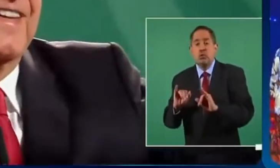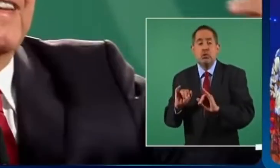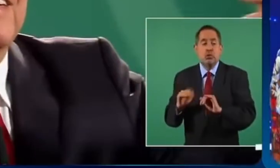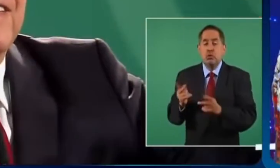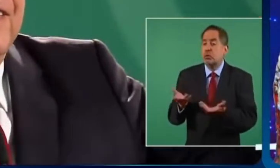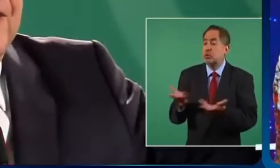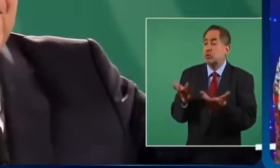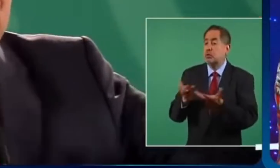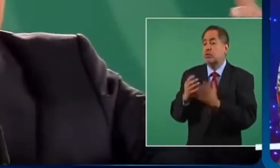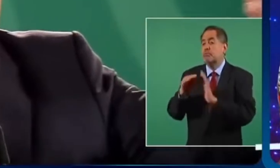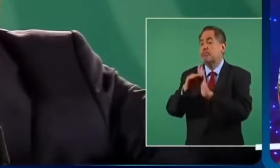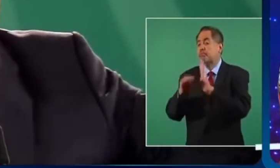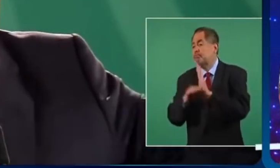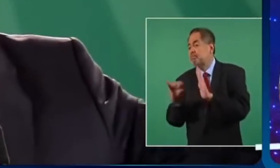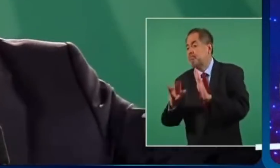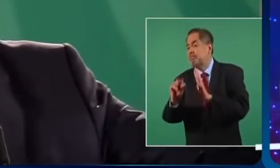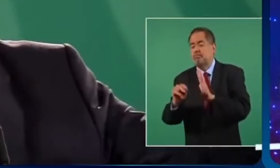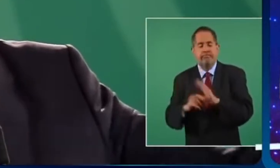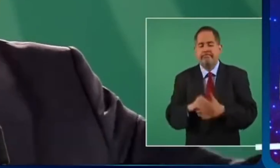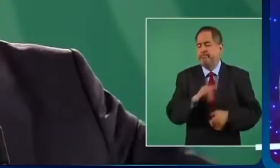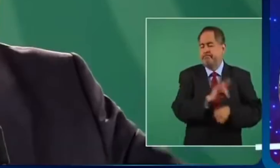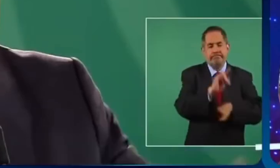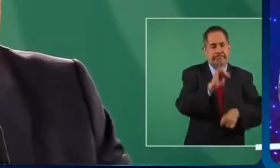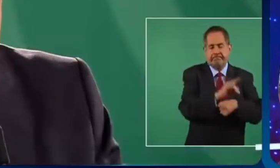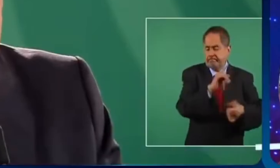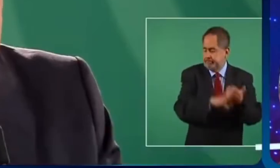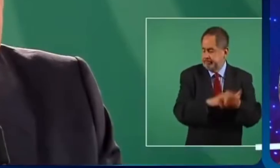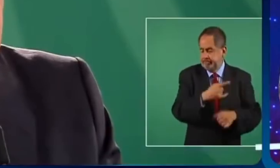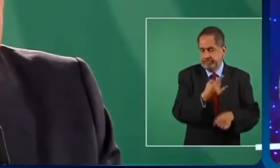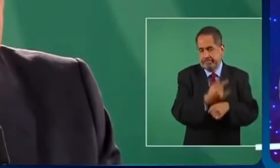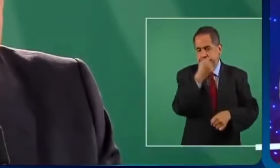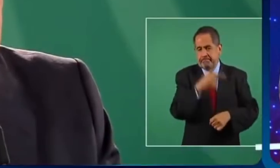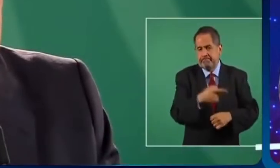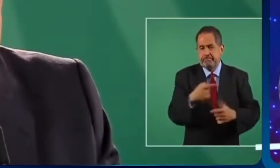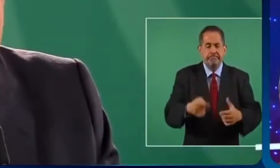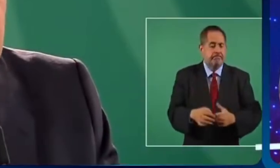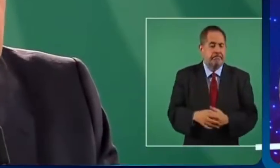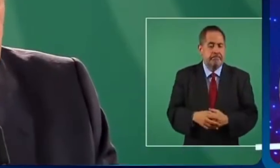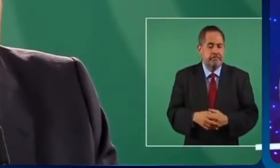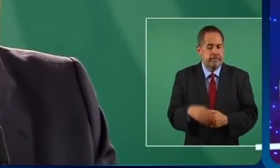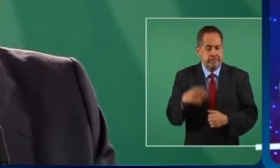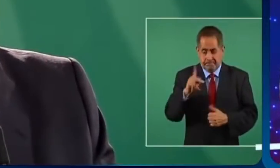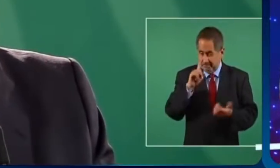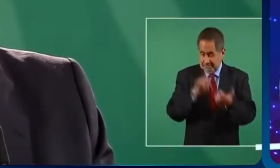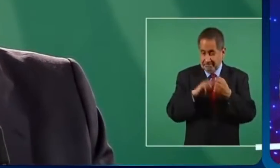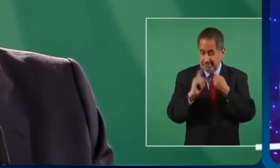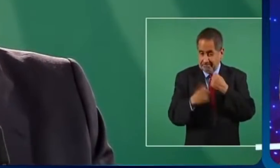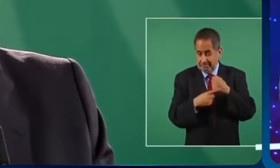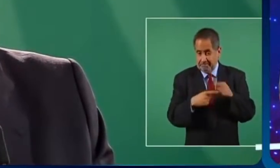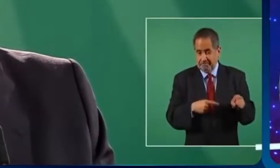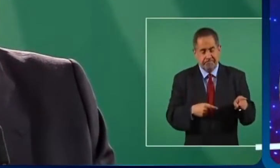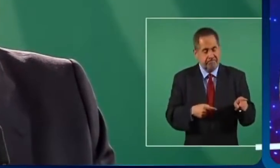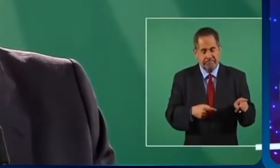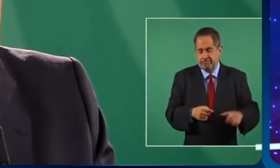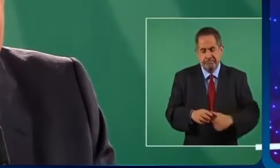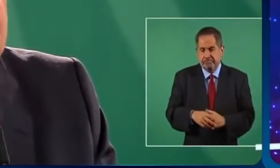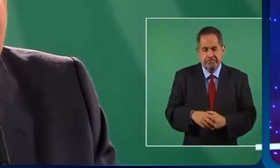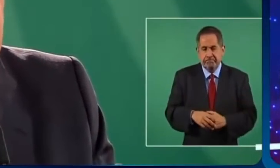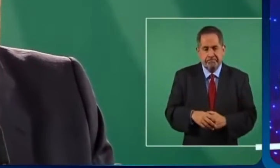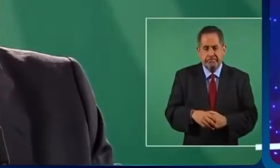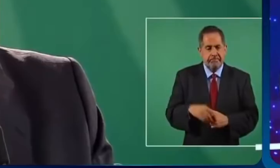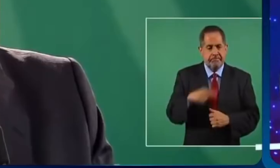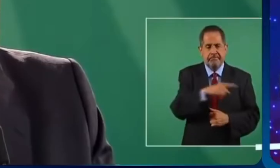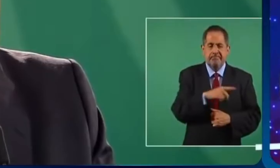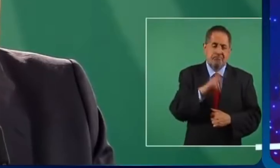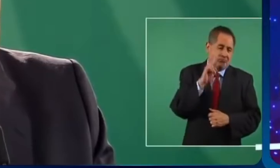se llevaba a cabo la consulta pero con